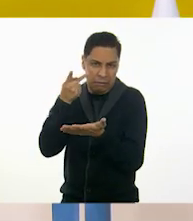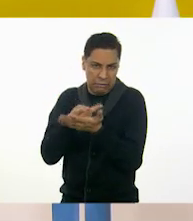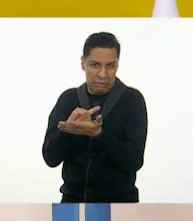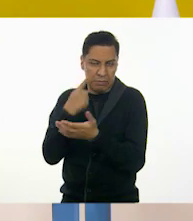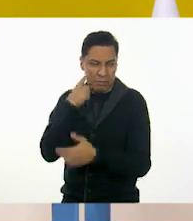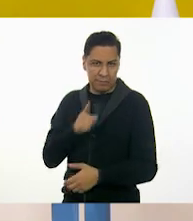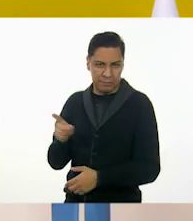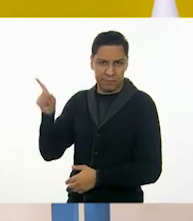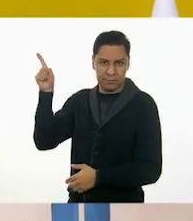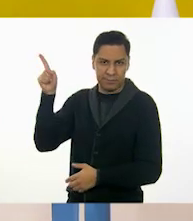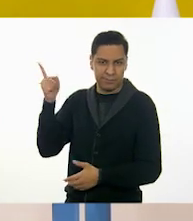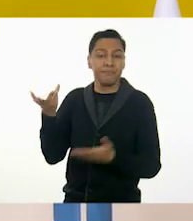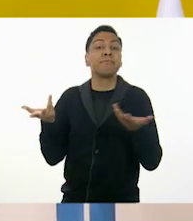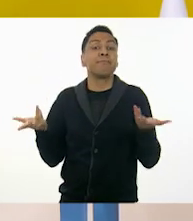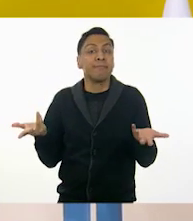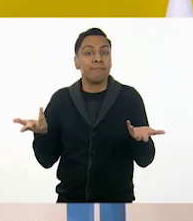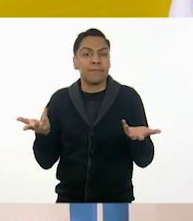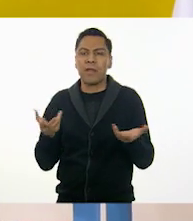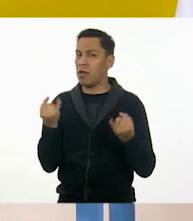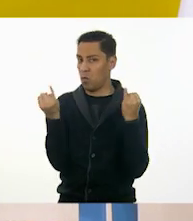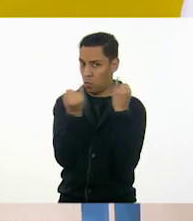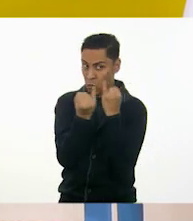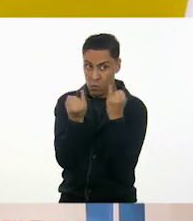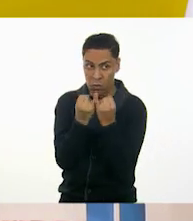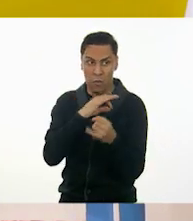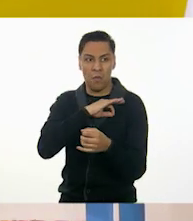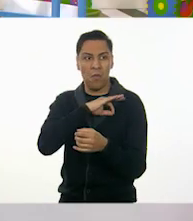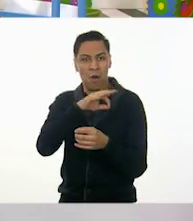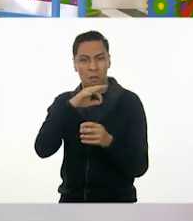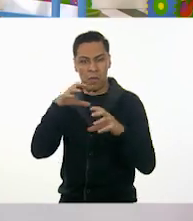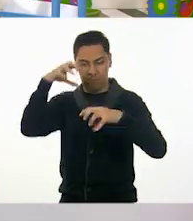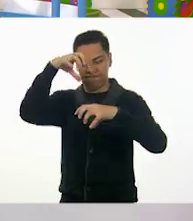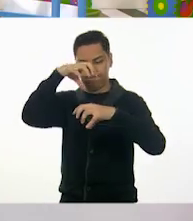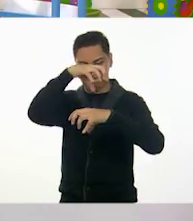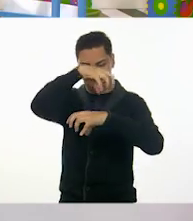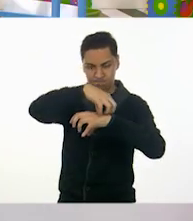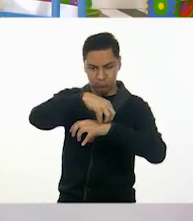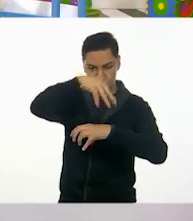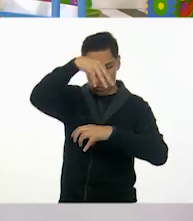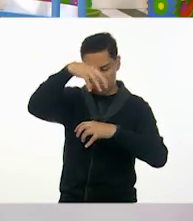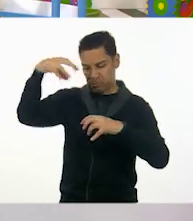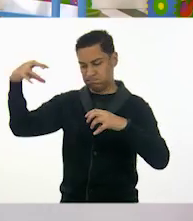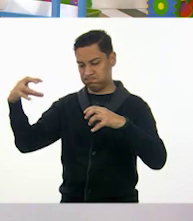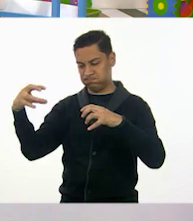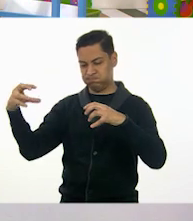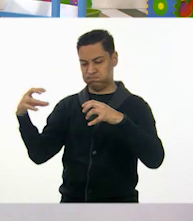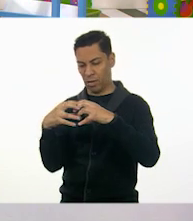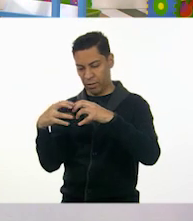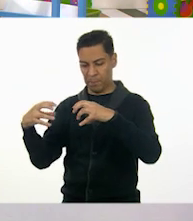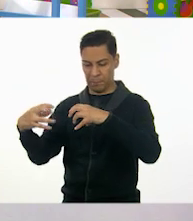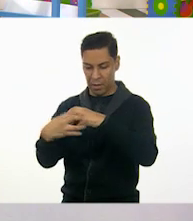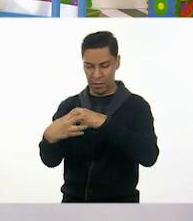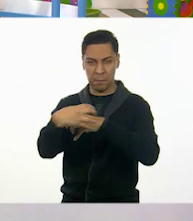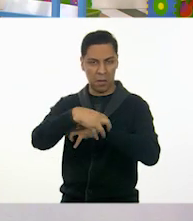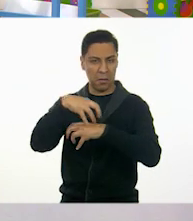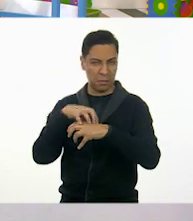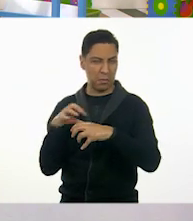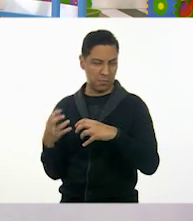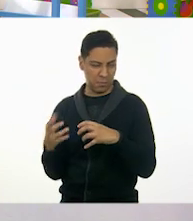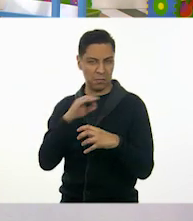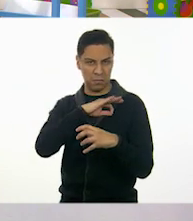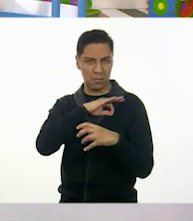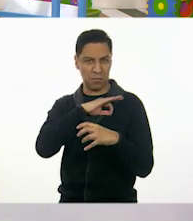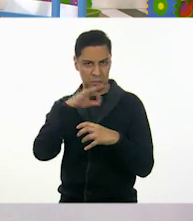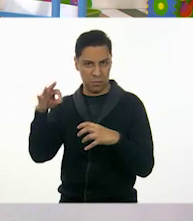Y entonces, este también lo podemos poner de este lado. Y así vas teniendo y formando toda tu piñata. ¿Ok? Hay